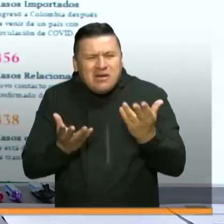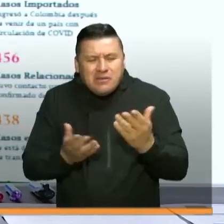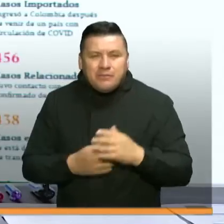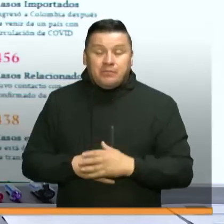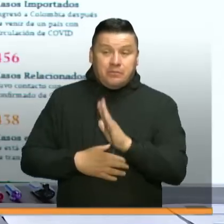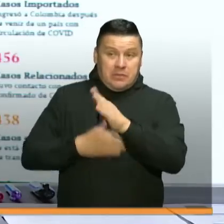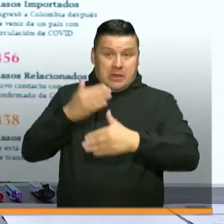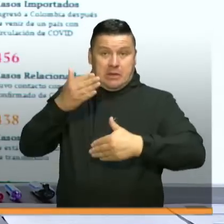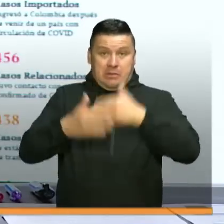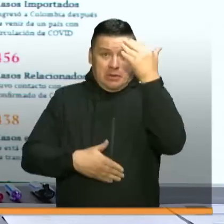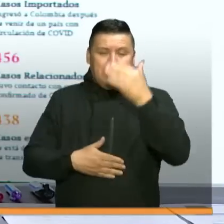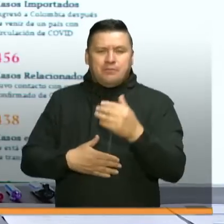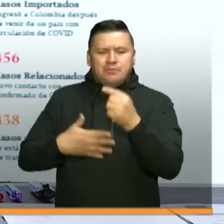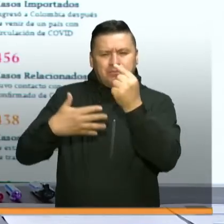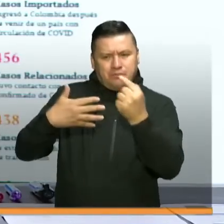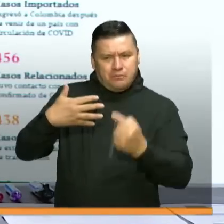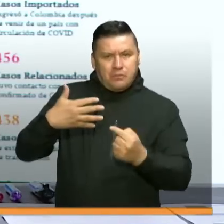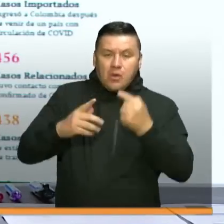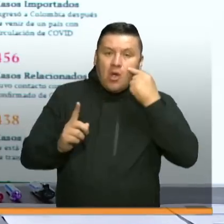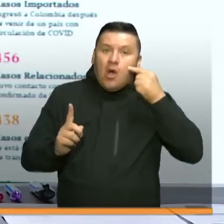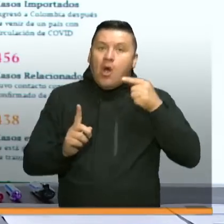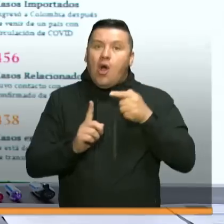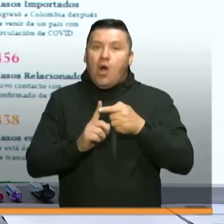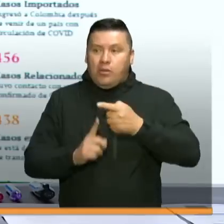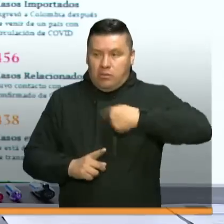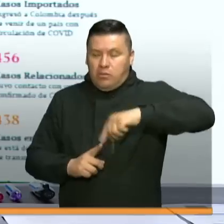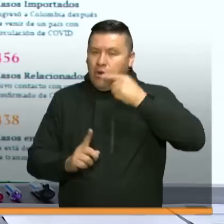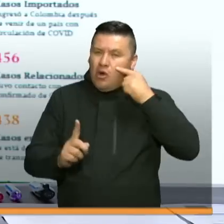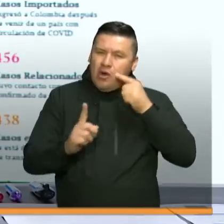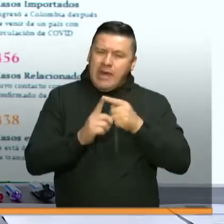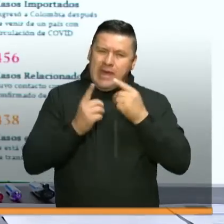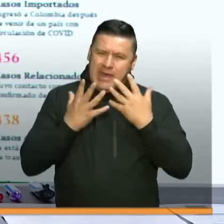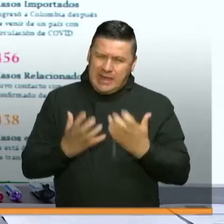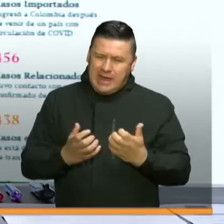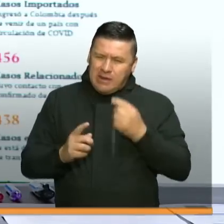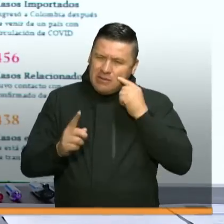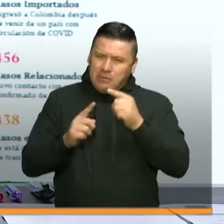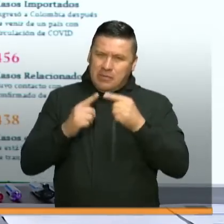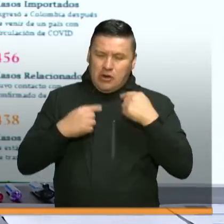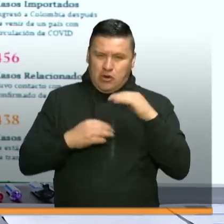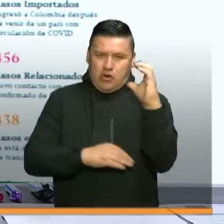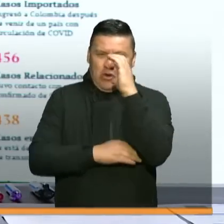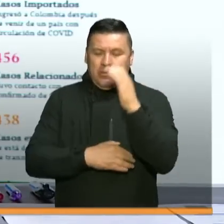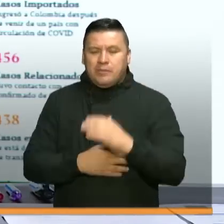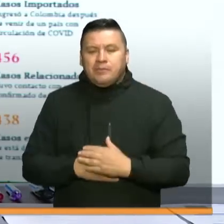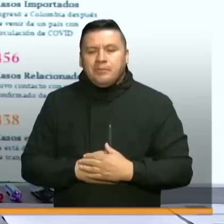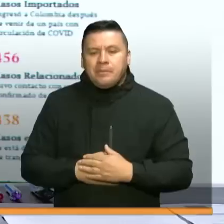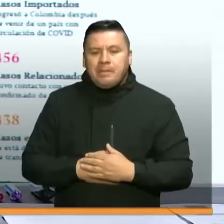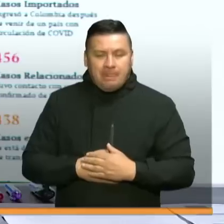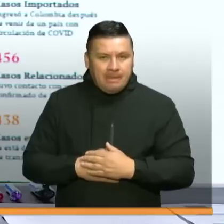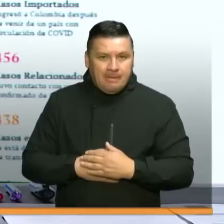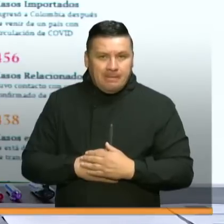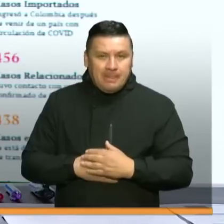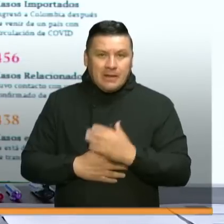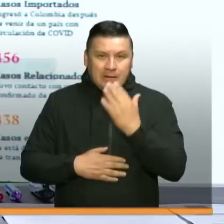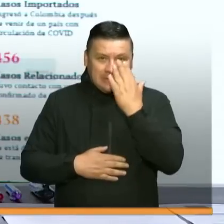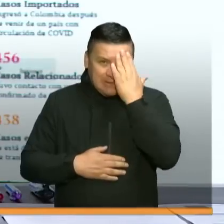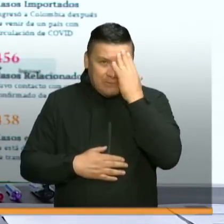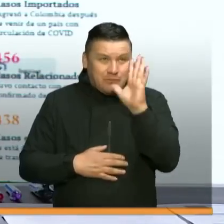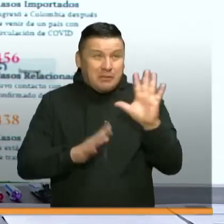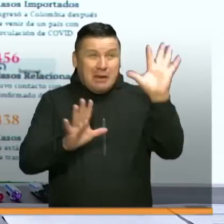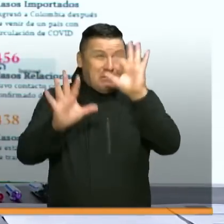por enumerar cuáles son los grandes objetivos que nosotros nos debemos trazar como país. Hay una pandemia,